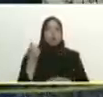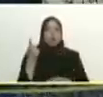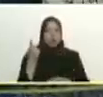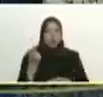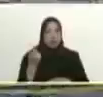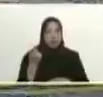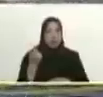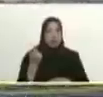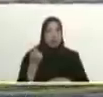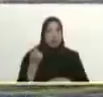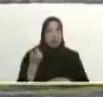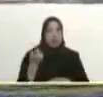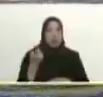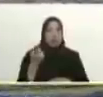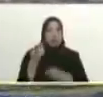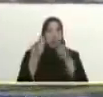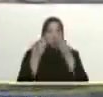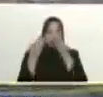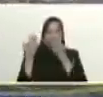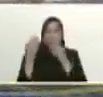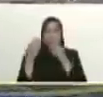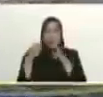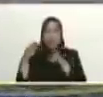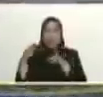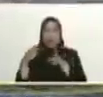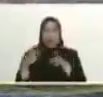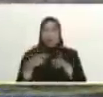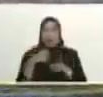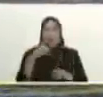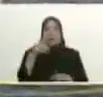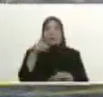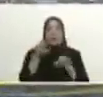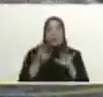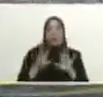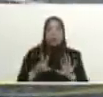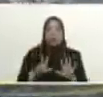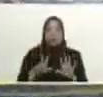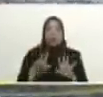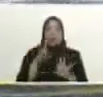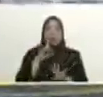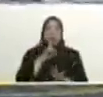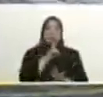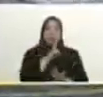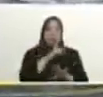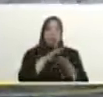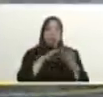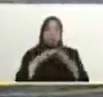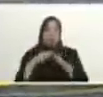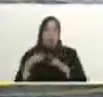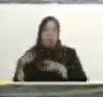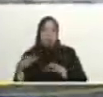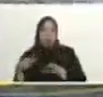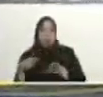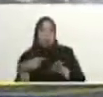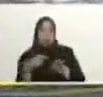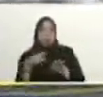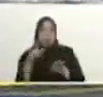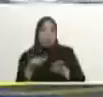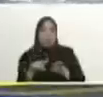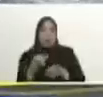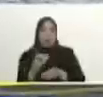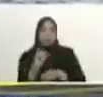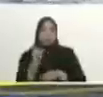como el tractor de empuje llamado como el D8 y otro que es la parte de los yumbos porque como tenemos aquí como lo acaba de ser gobernador